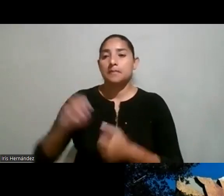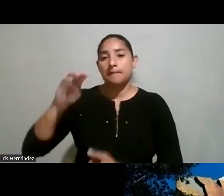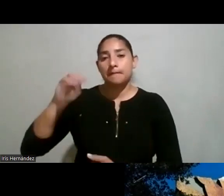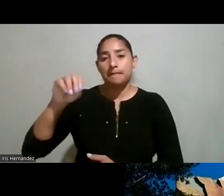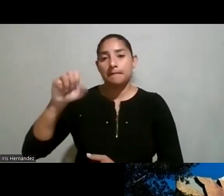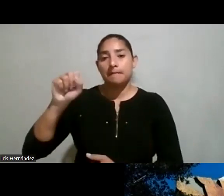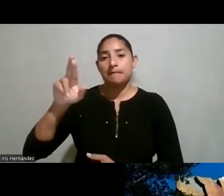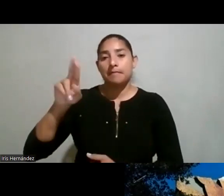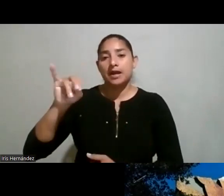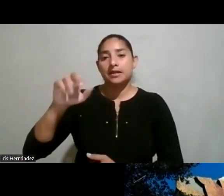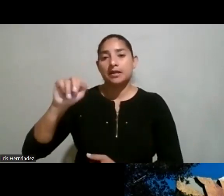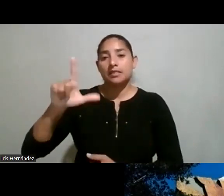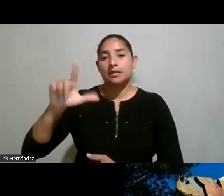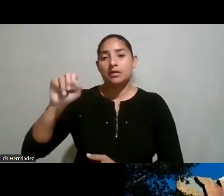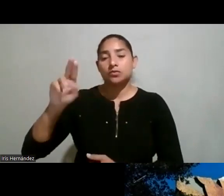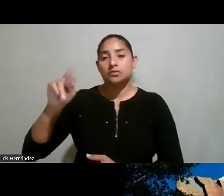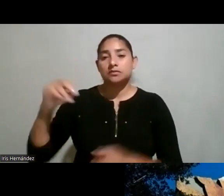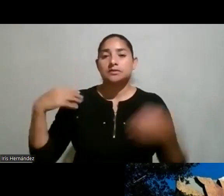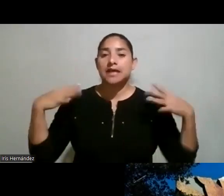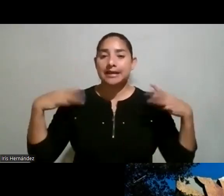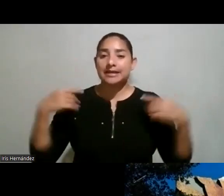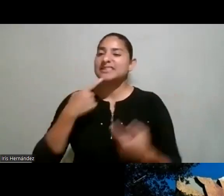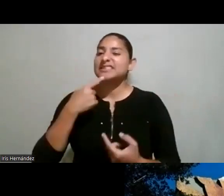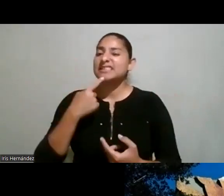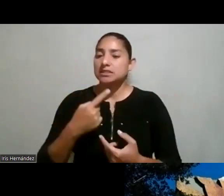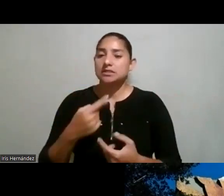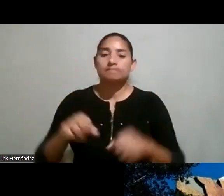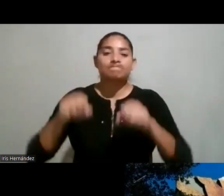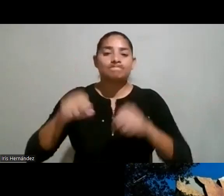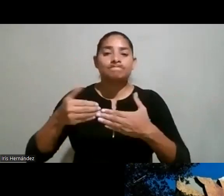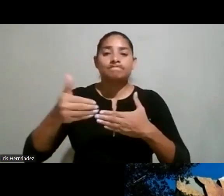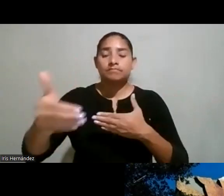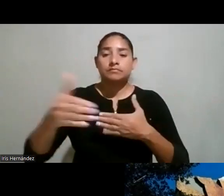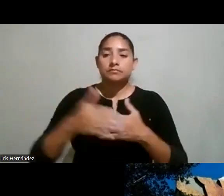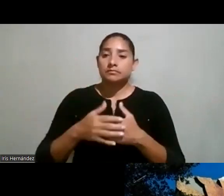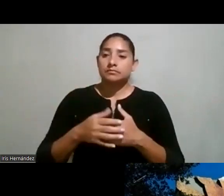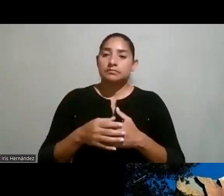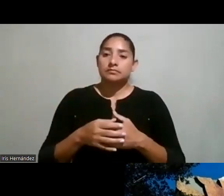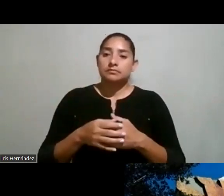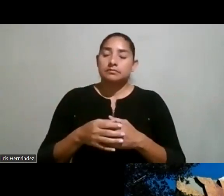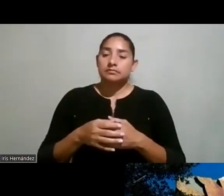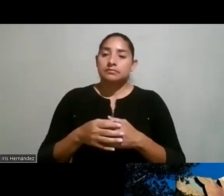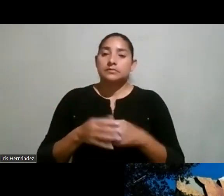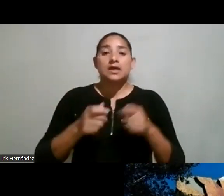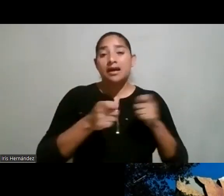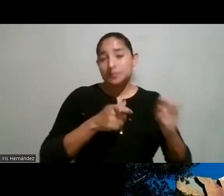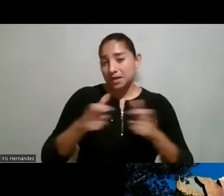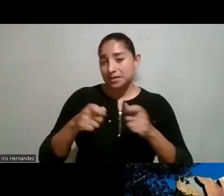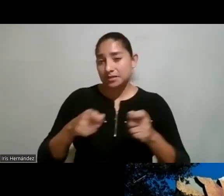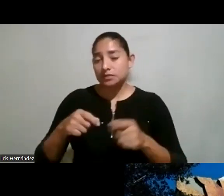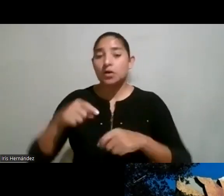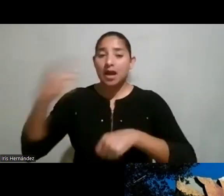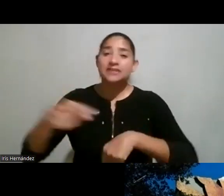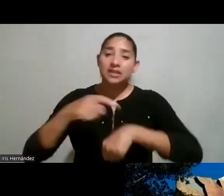de la sostenibilidad es muy importante verdad que esto no trascienda más allá de un elemento de administración que usted nos